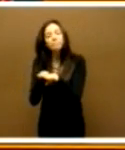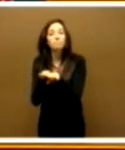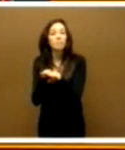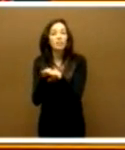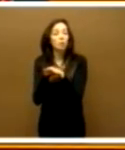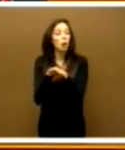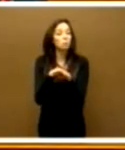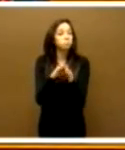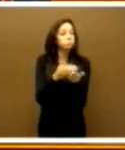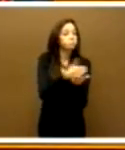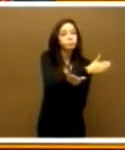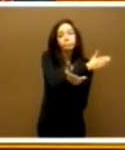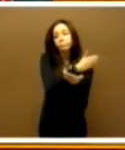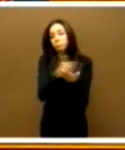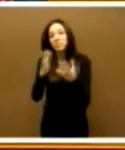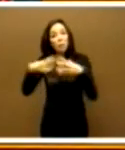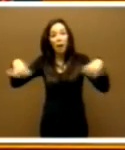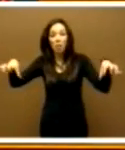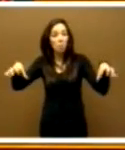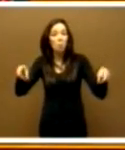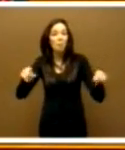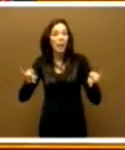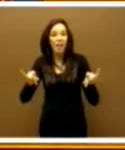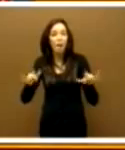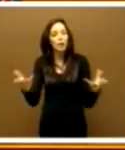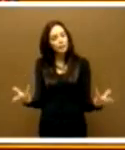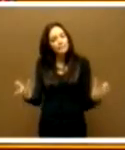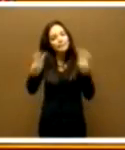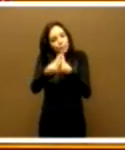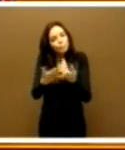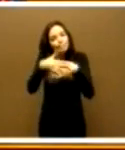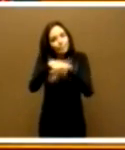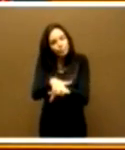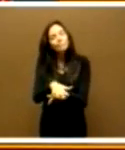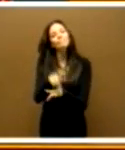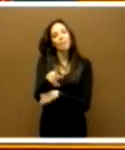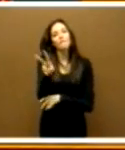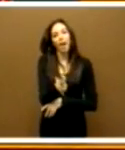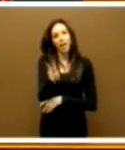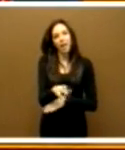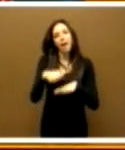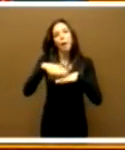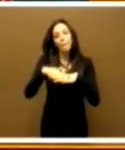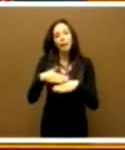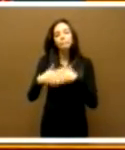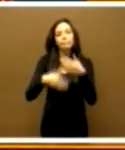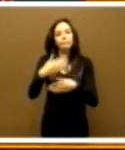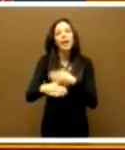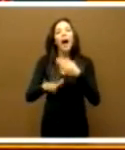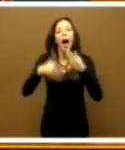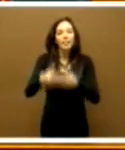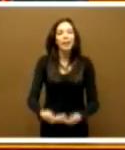no tienen mucho sentido. La verdad es que no son un fin. Sin embargo, ambas, pues, son un medio para llegar a la